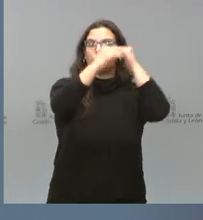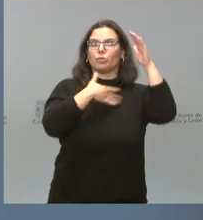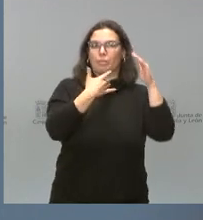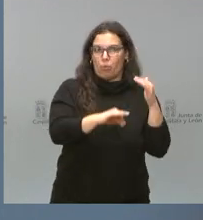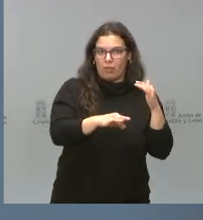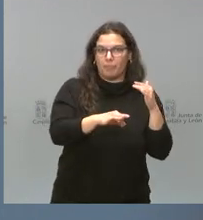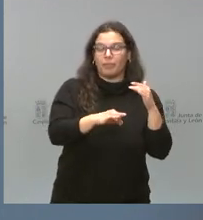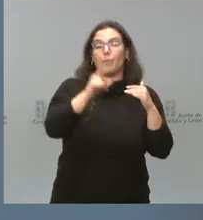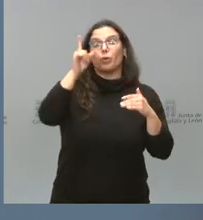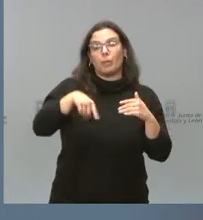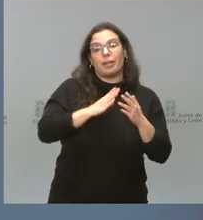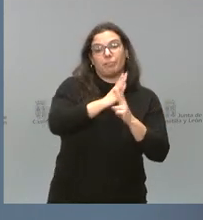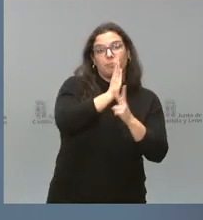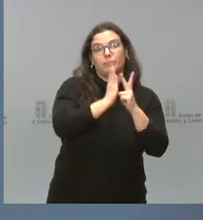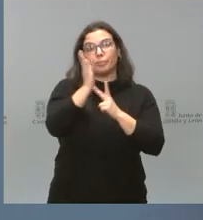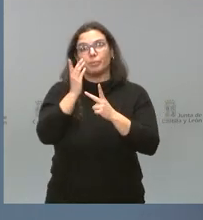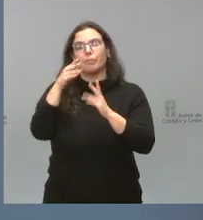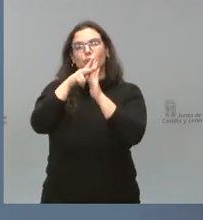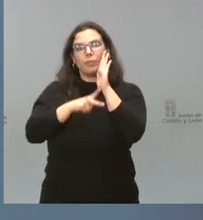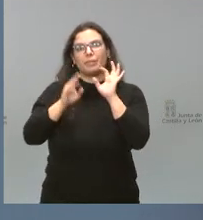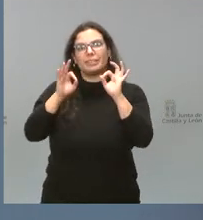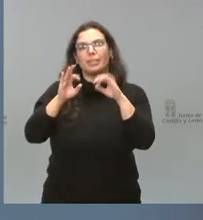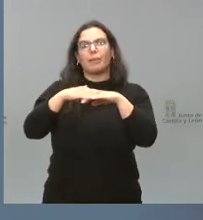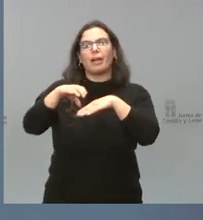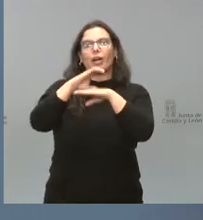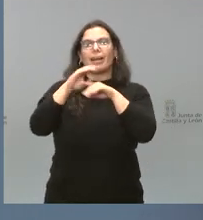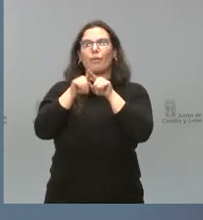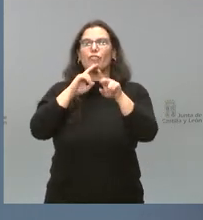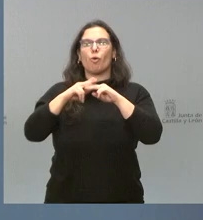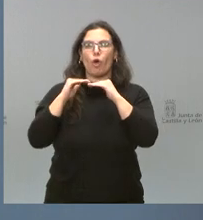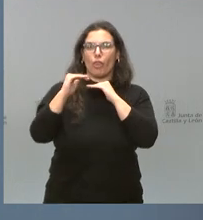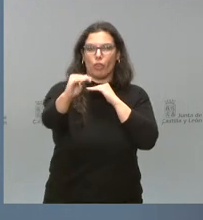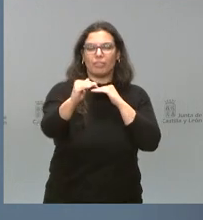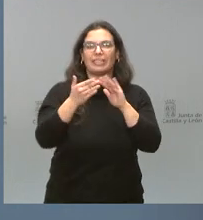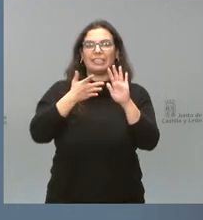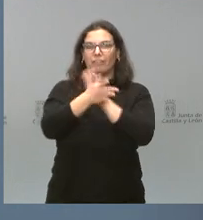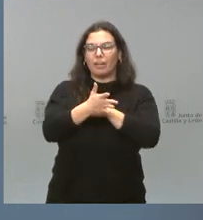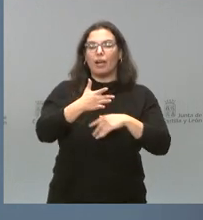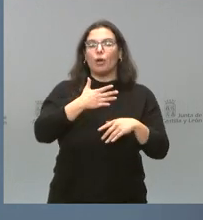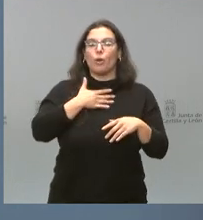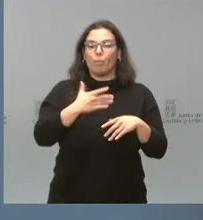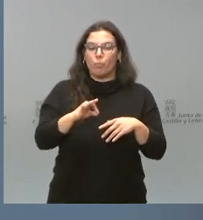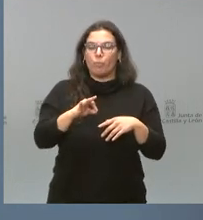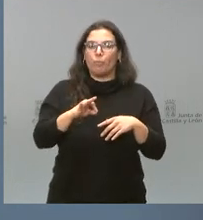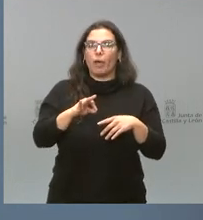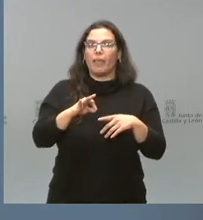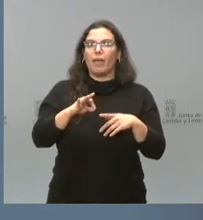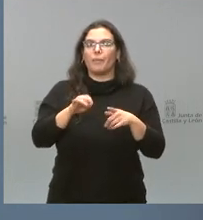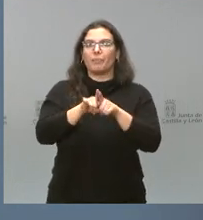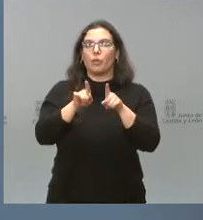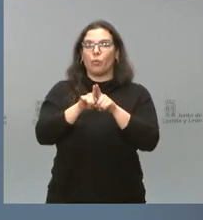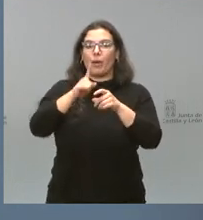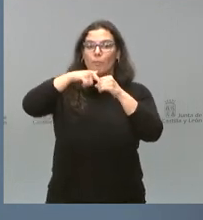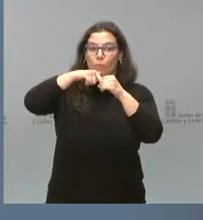profesional. Pero también hemos regulado en Castilla y León esa carrera horizontal que permite una promoción profesional, que